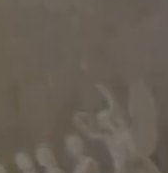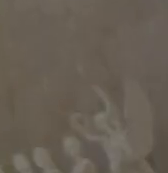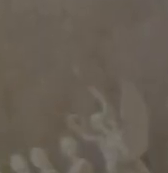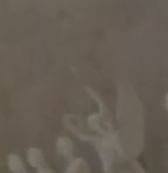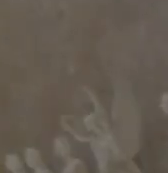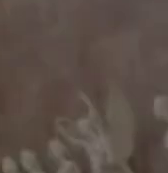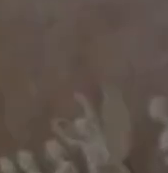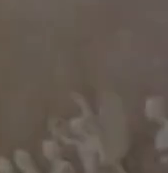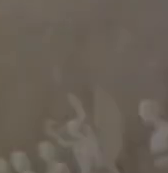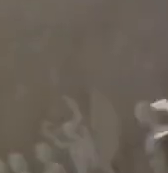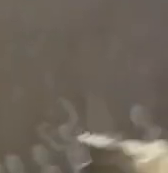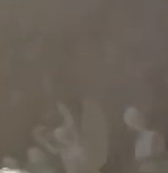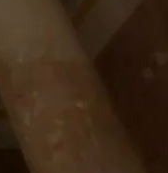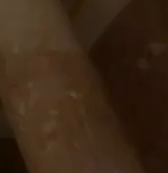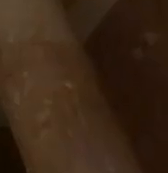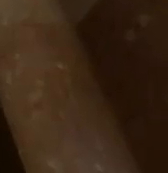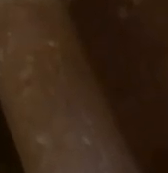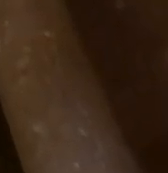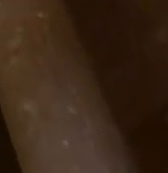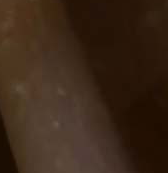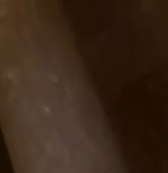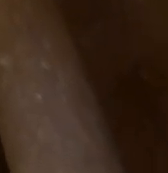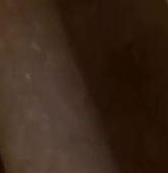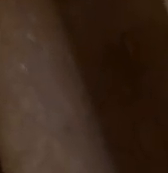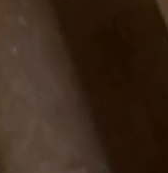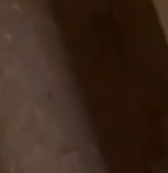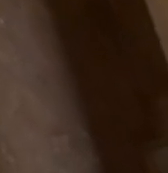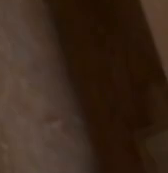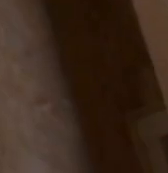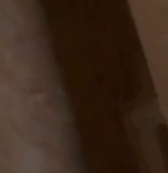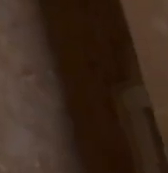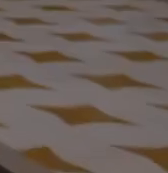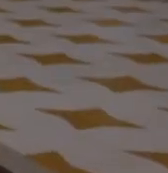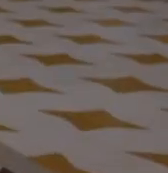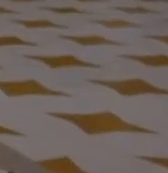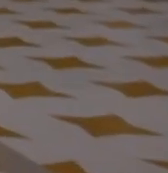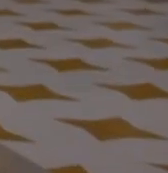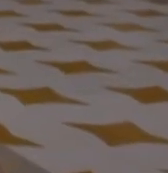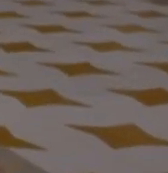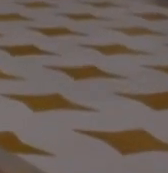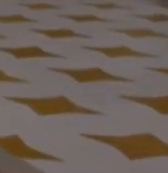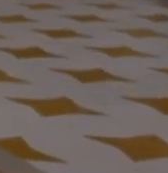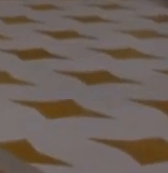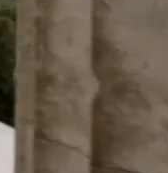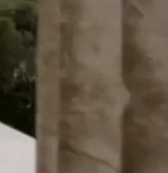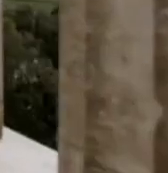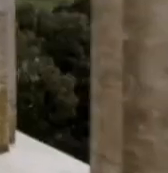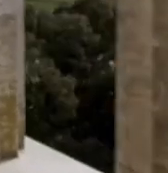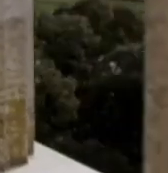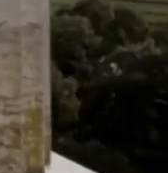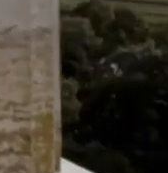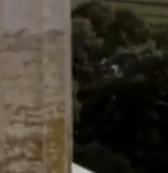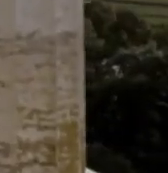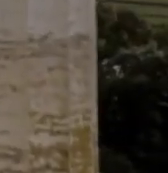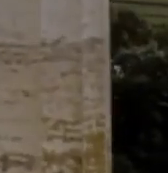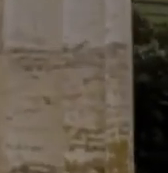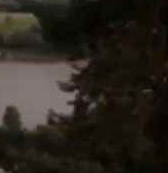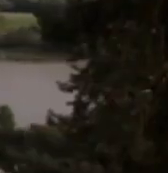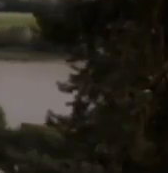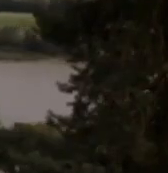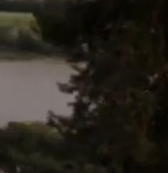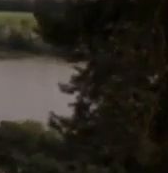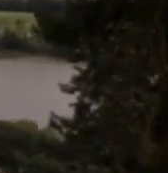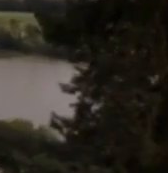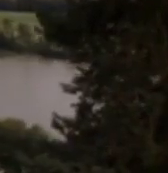valientes? sí eso es voy a hacer como ellas buscar a los nueve héroes de mi particular Valhalla los nueve